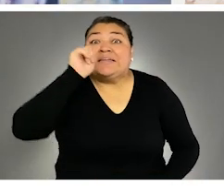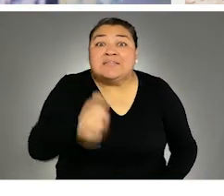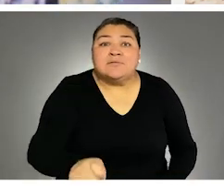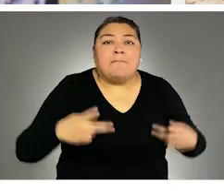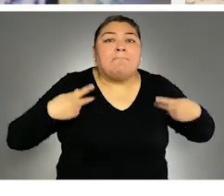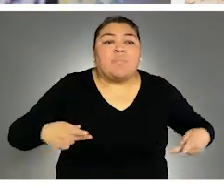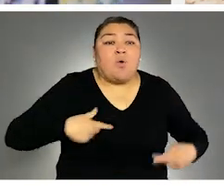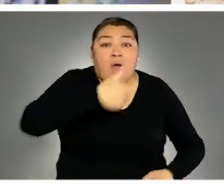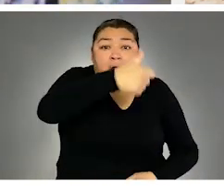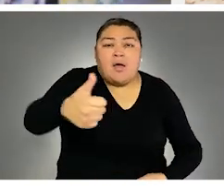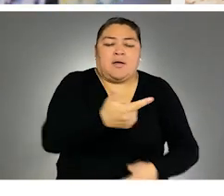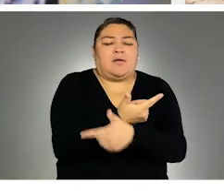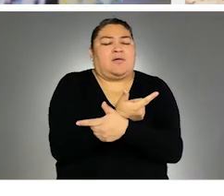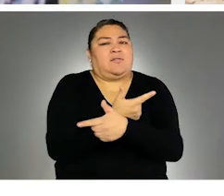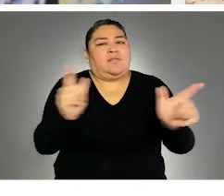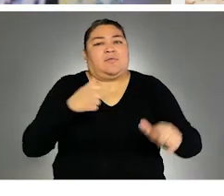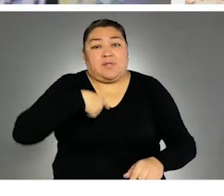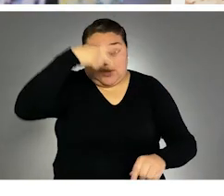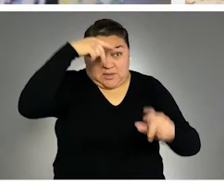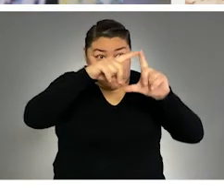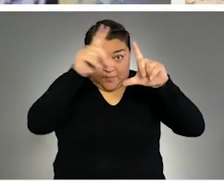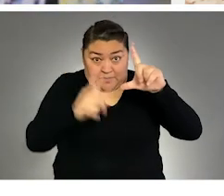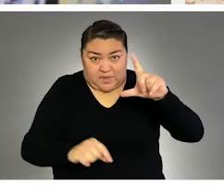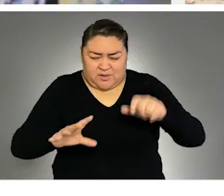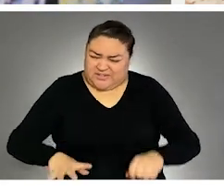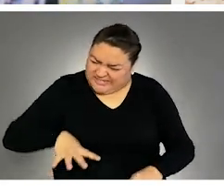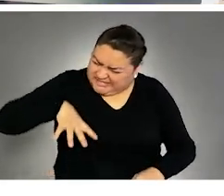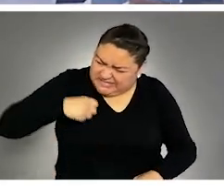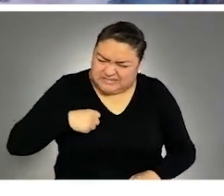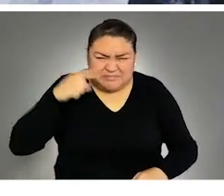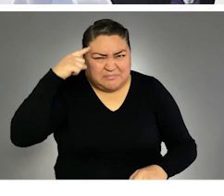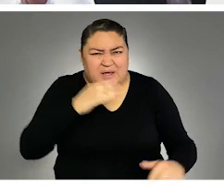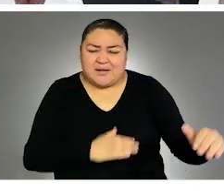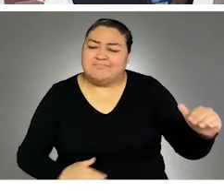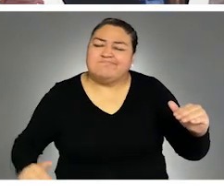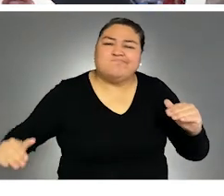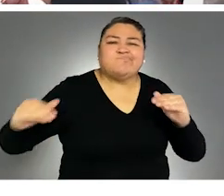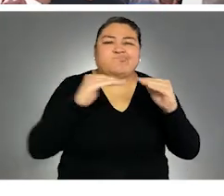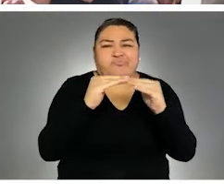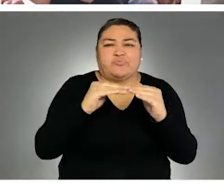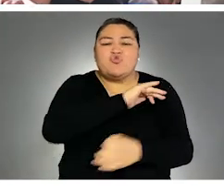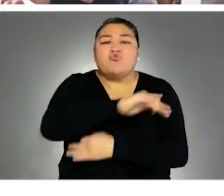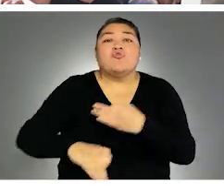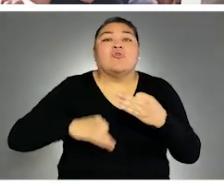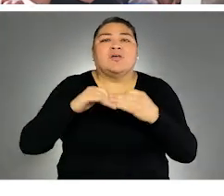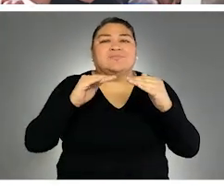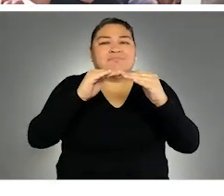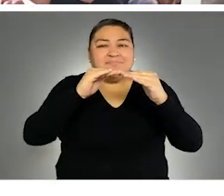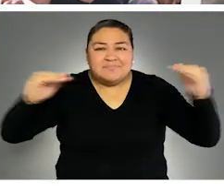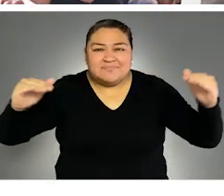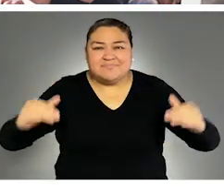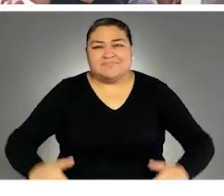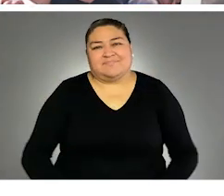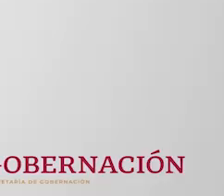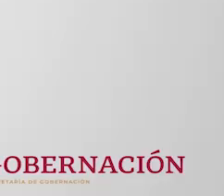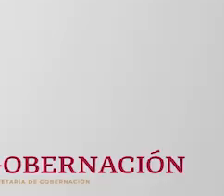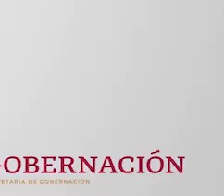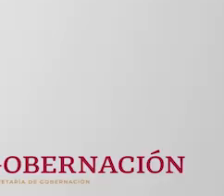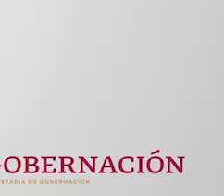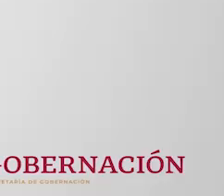trabajo exige libertad y luchar por un México con igualdad para todo el pueblo mexicano. exige libertad y para todo